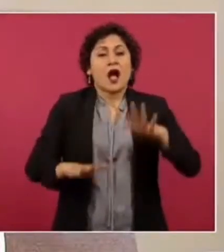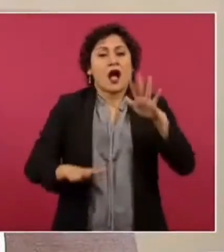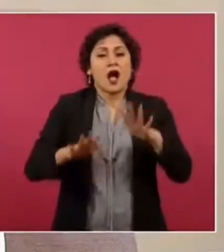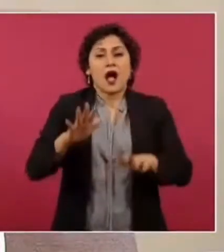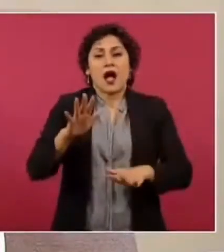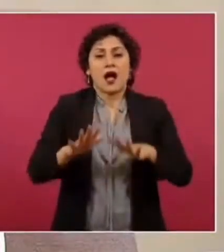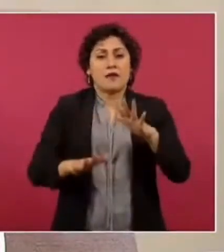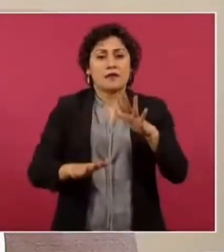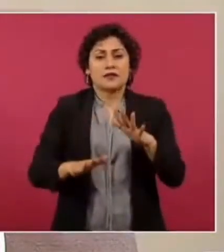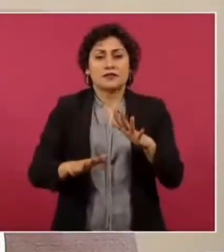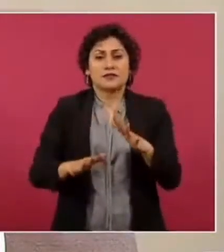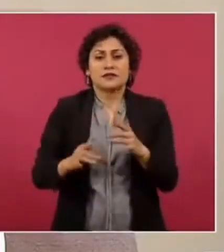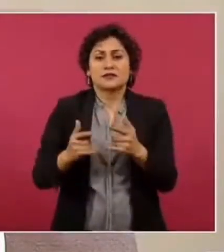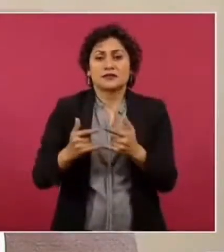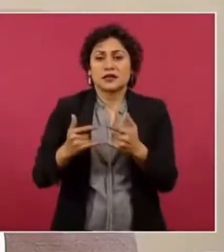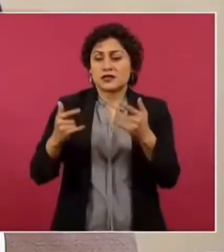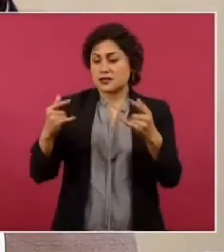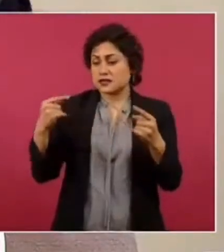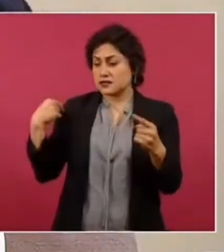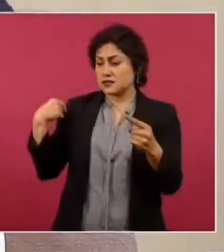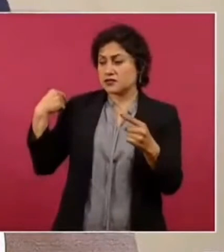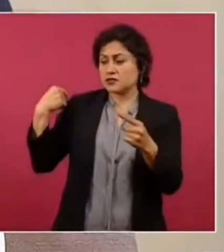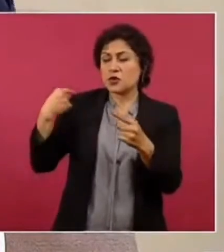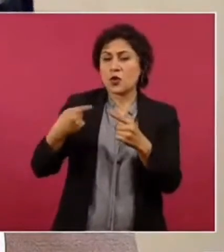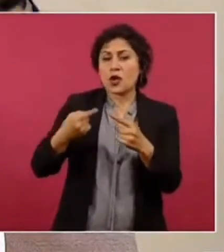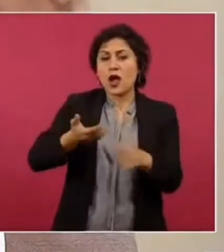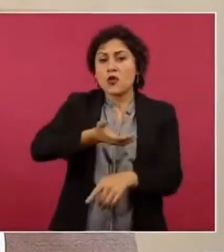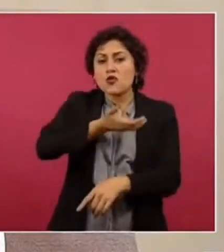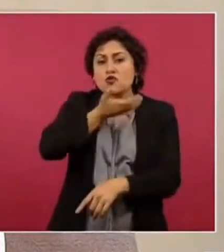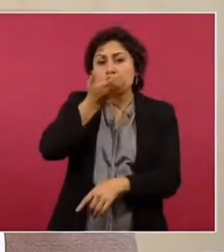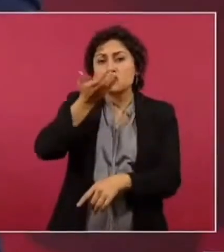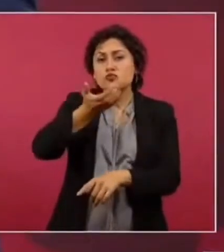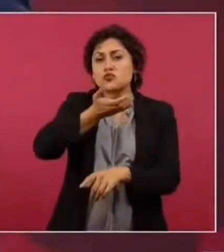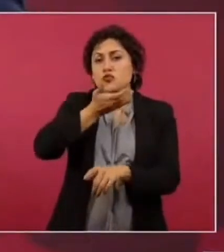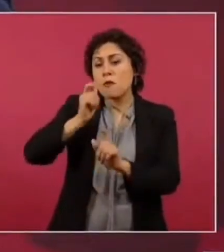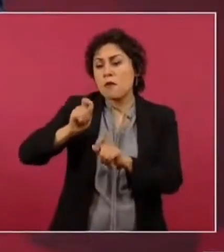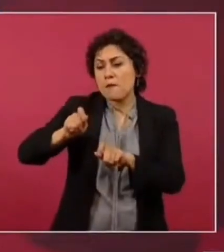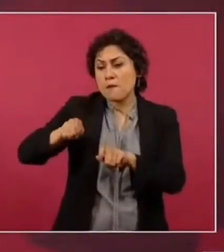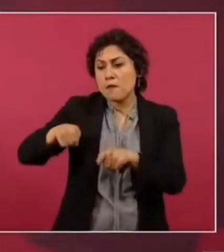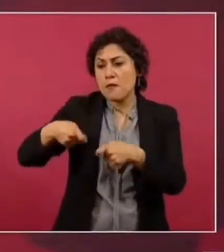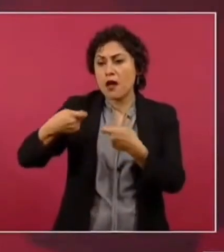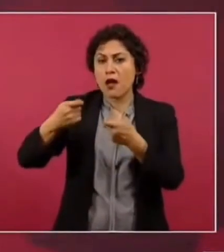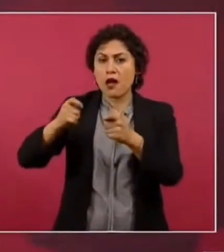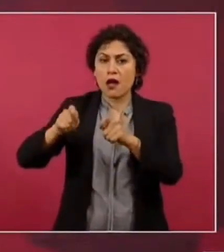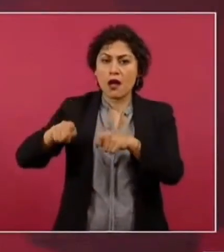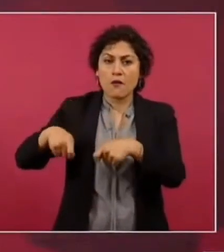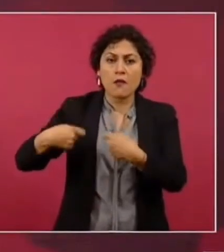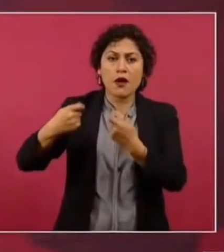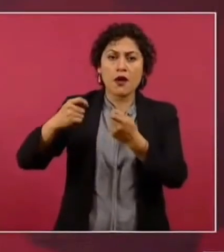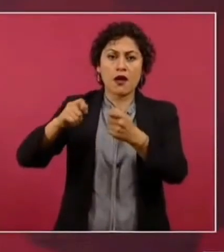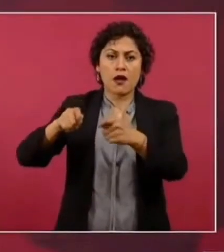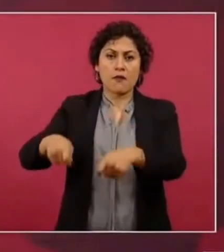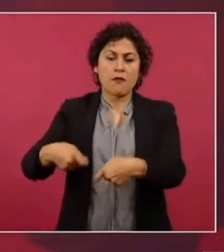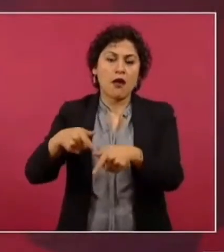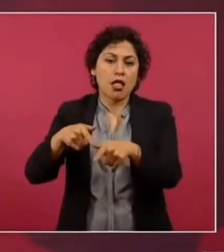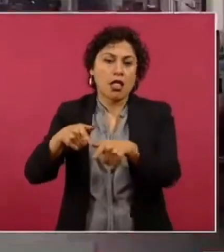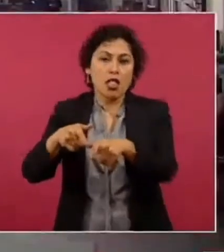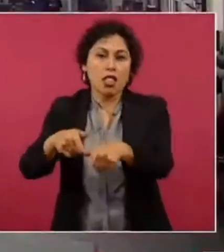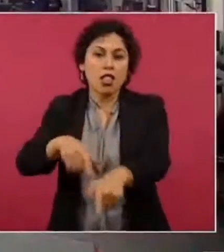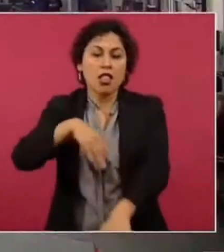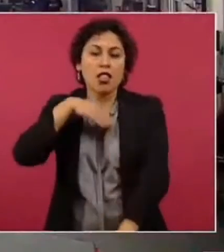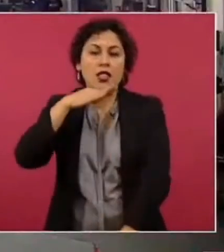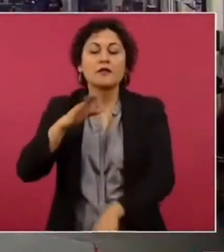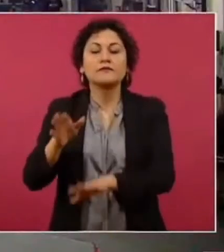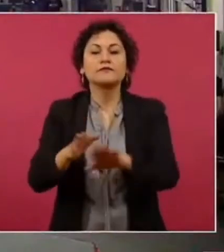son prácticas que vienen de tiempo atrás ahorita que mencionaba sobre el tema del